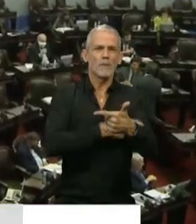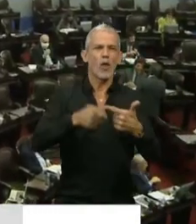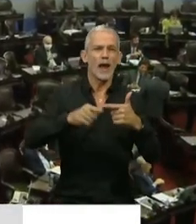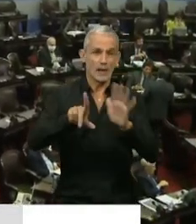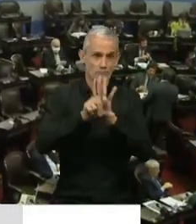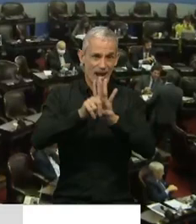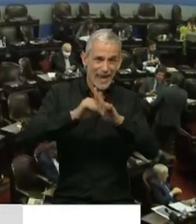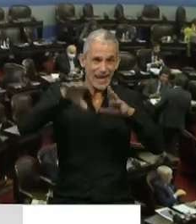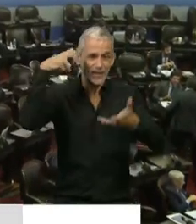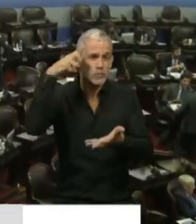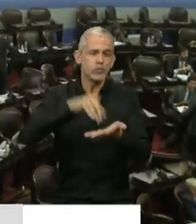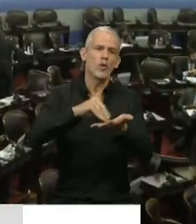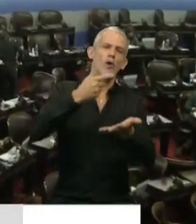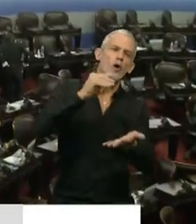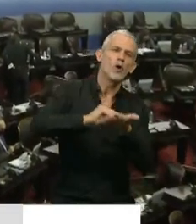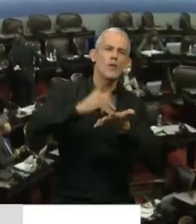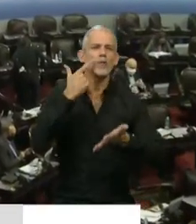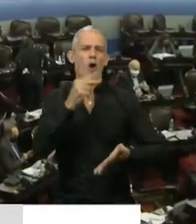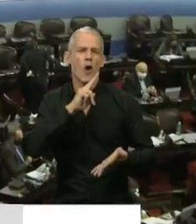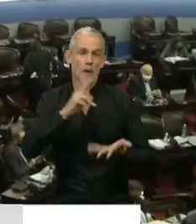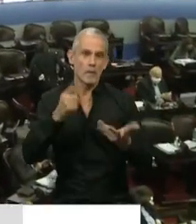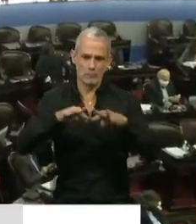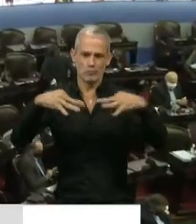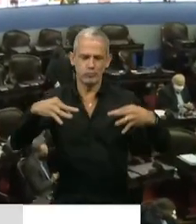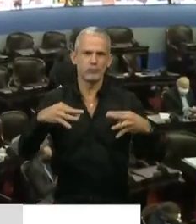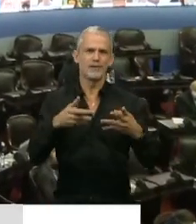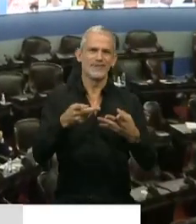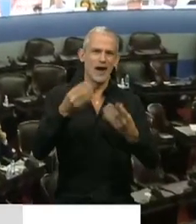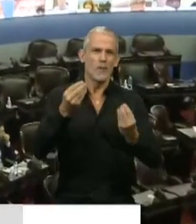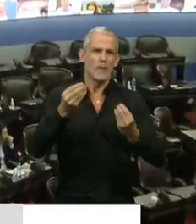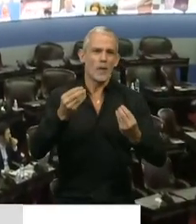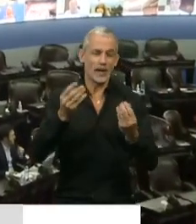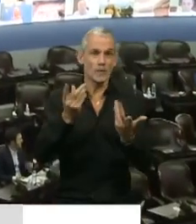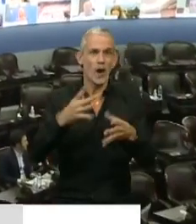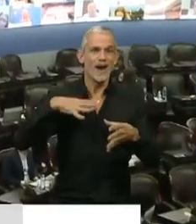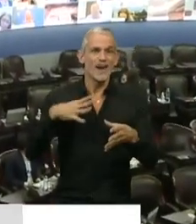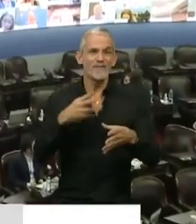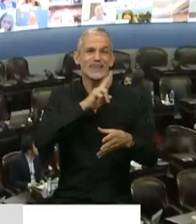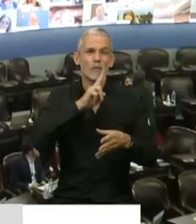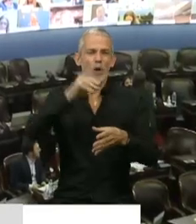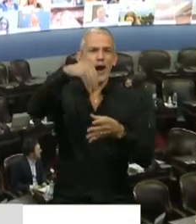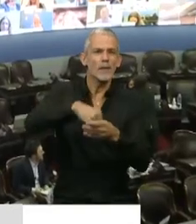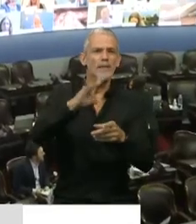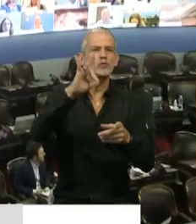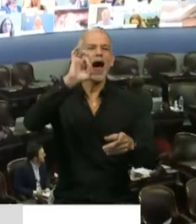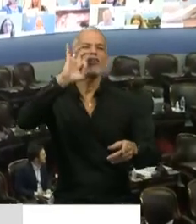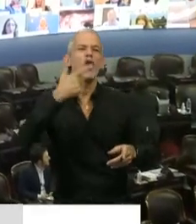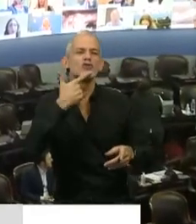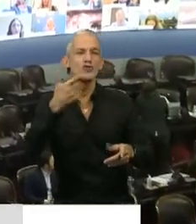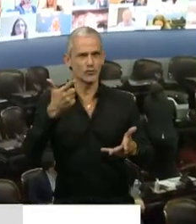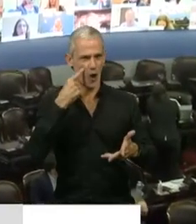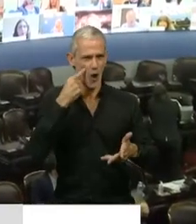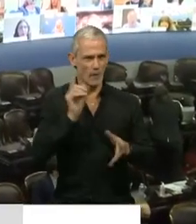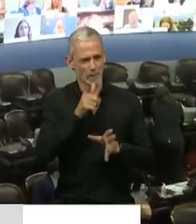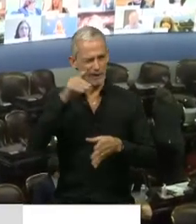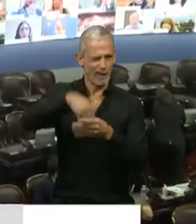formado por diputados y diputadas que todavía no llamamos Cámara de Diputados porque no están incorporadas las diputadas en el nombre y que hoy con la